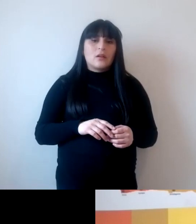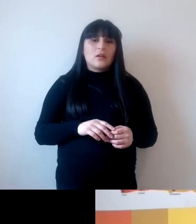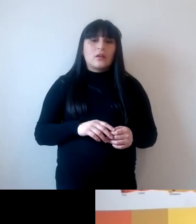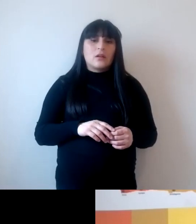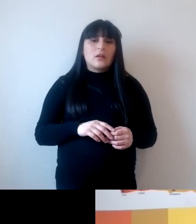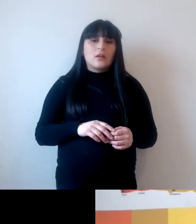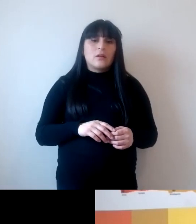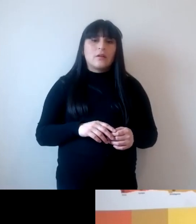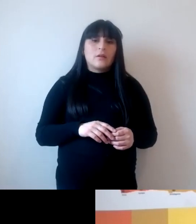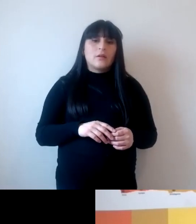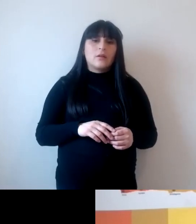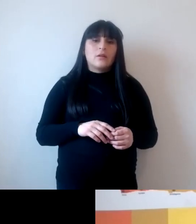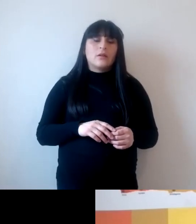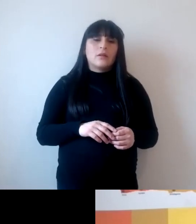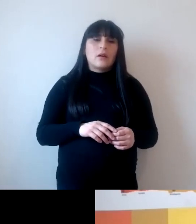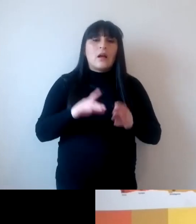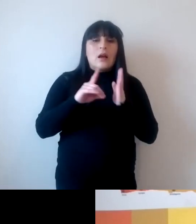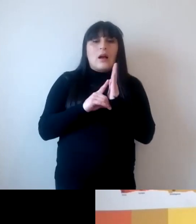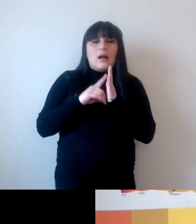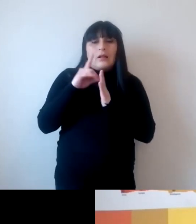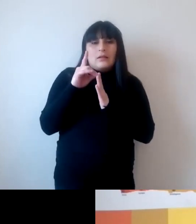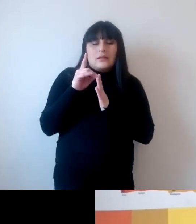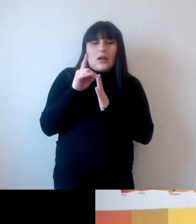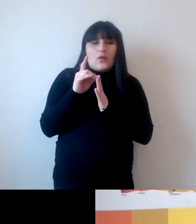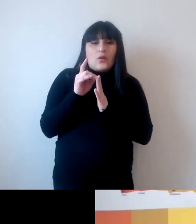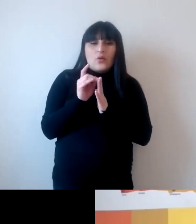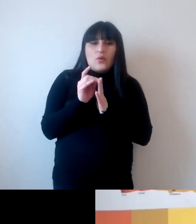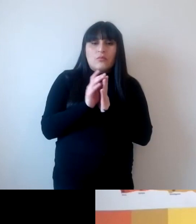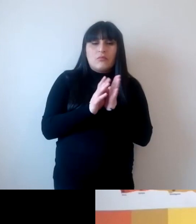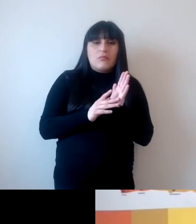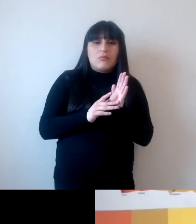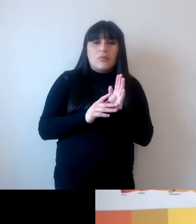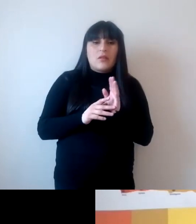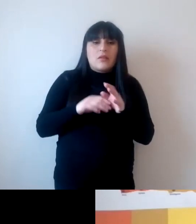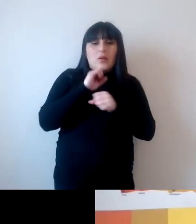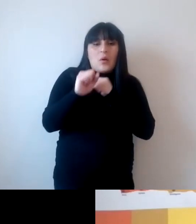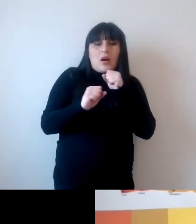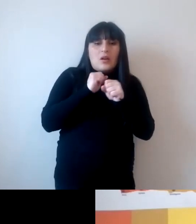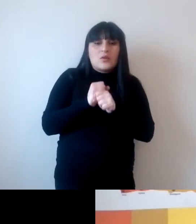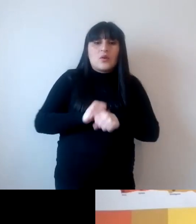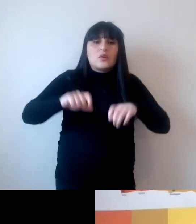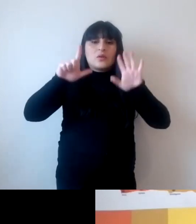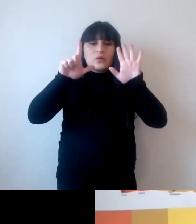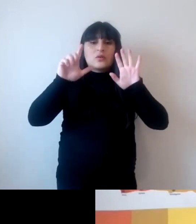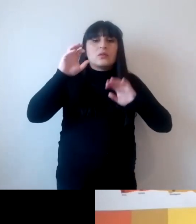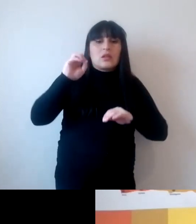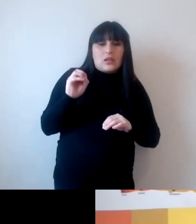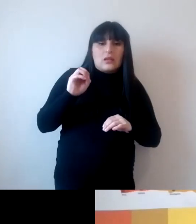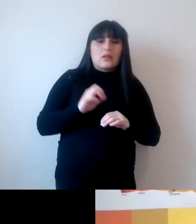modelo de desarrollo alternativo al modelo de desarrollo convencional tanto en los años 70 tanto el modelo capitalista como el modelo